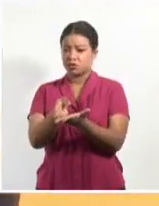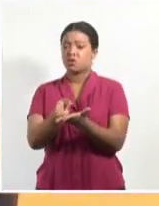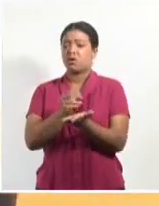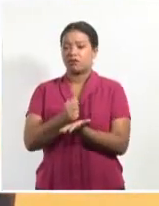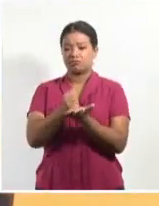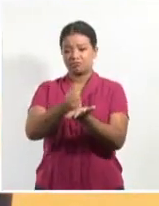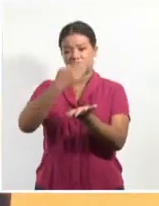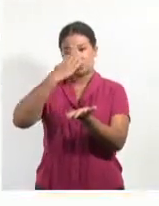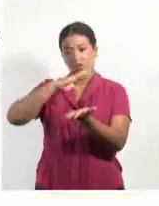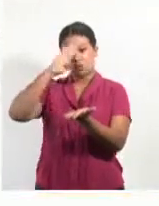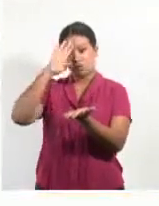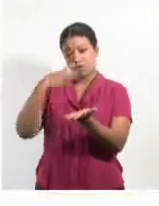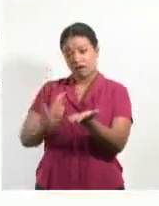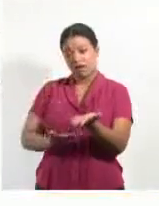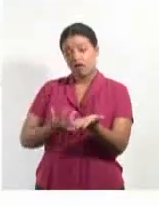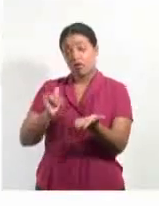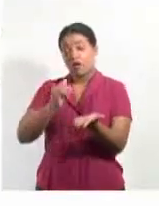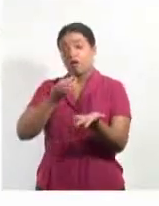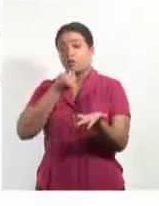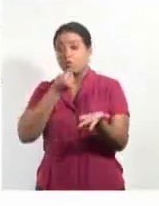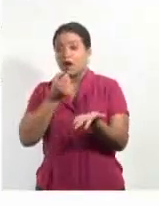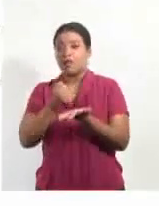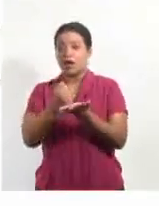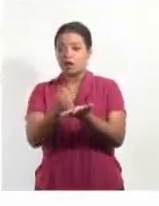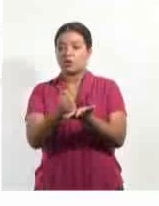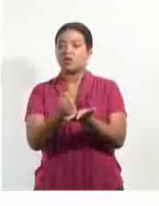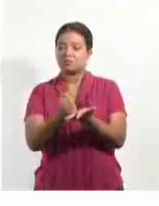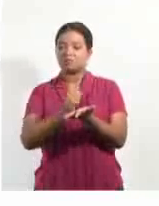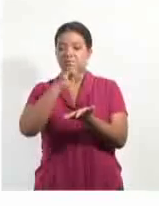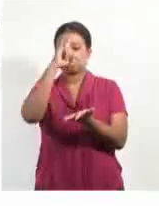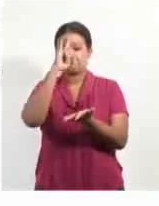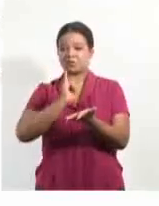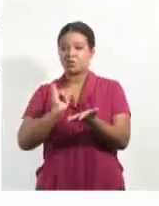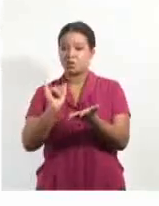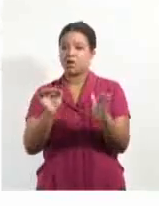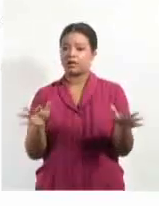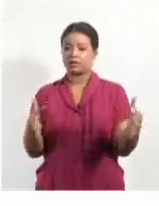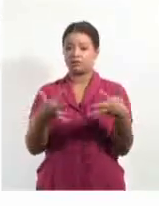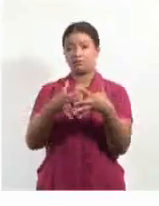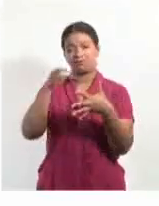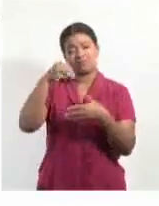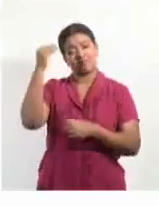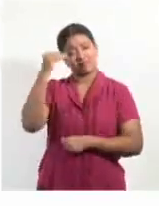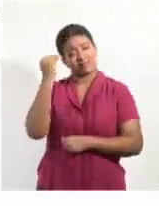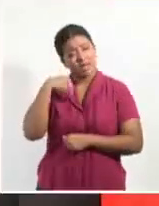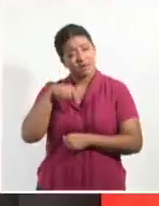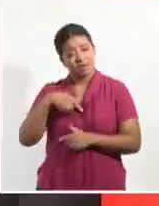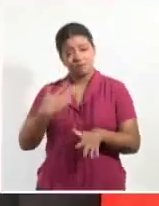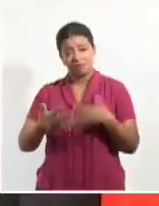a Cuba en la medida de sus posibilidades y demostrar empatía por las actuales dificultades y presiones que enfrenta la isla.